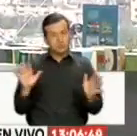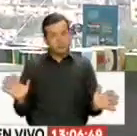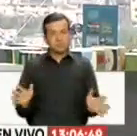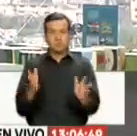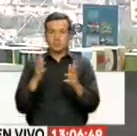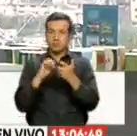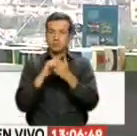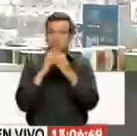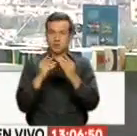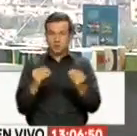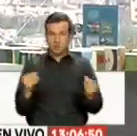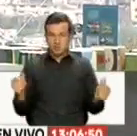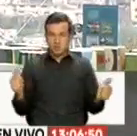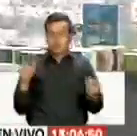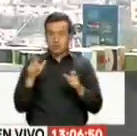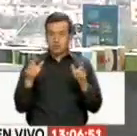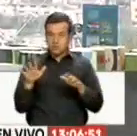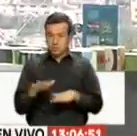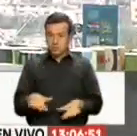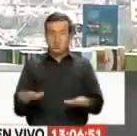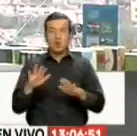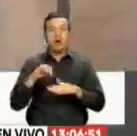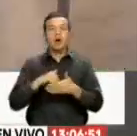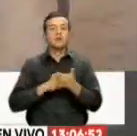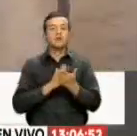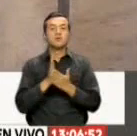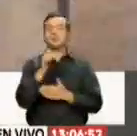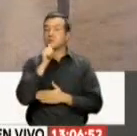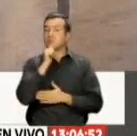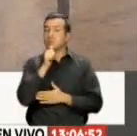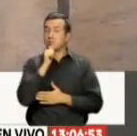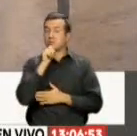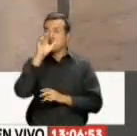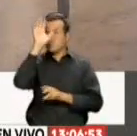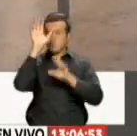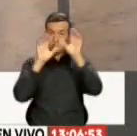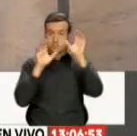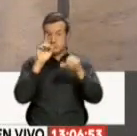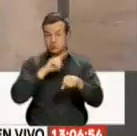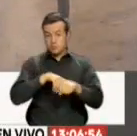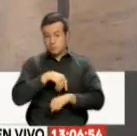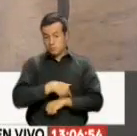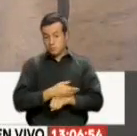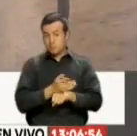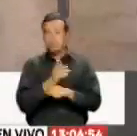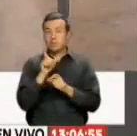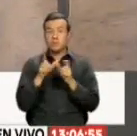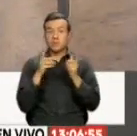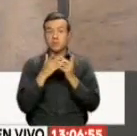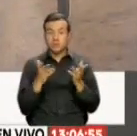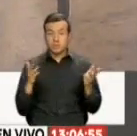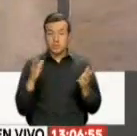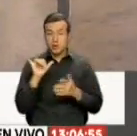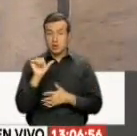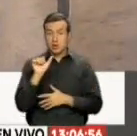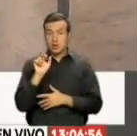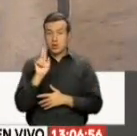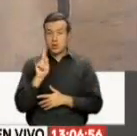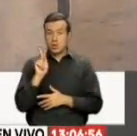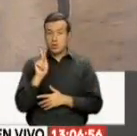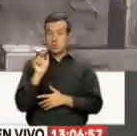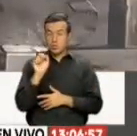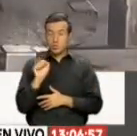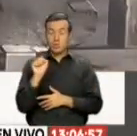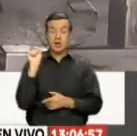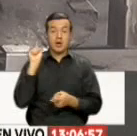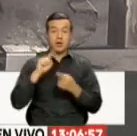soluciones para que las poblaciones tengan acceso al agua. Esta exposición permanecerá abierta al público en Yaku hasta el mes de